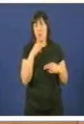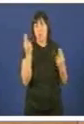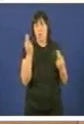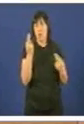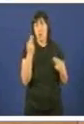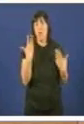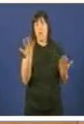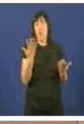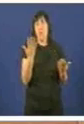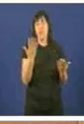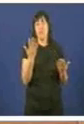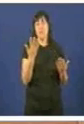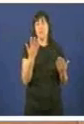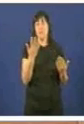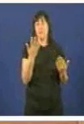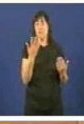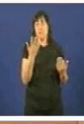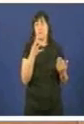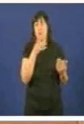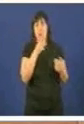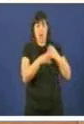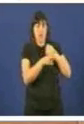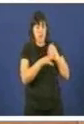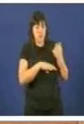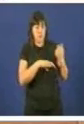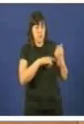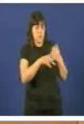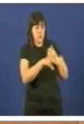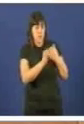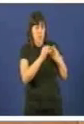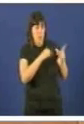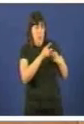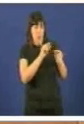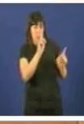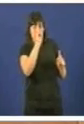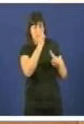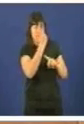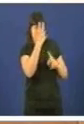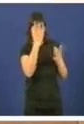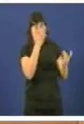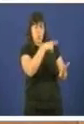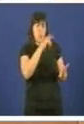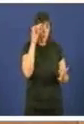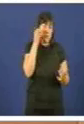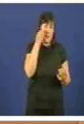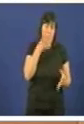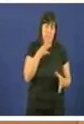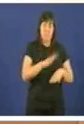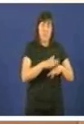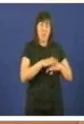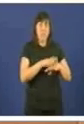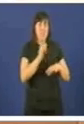por tanto, para unha vez que teñen unha alcalde nunha cidade deberían descoitalo un pouco máis porque sería bo para todos